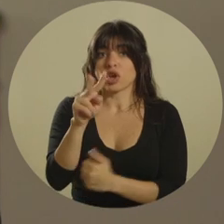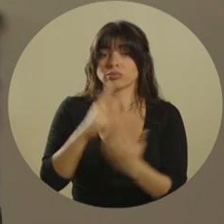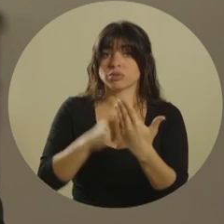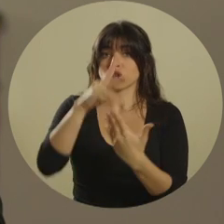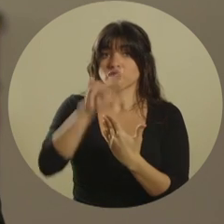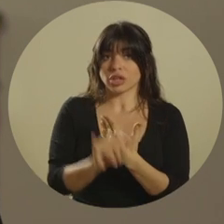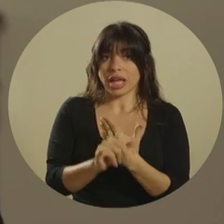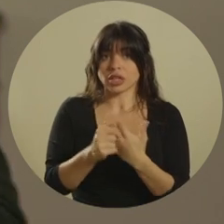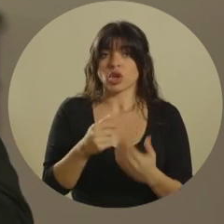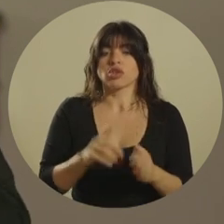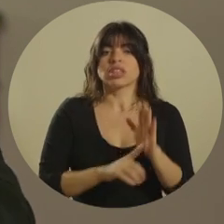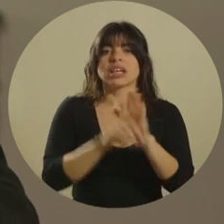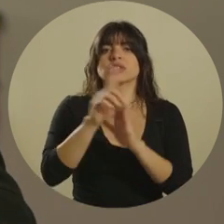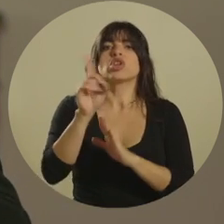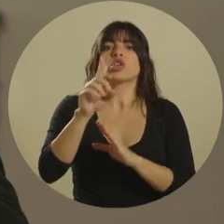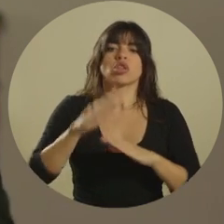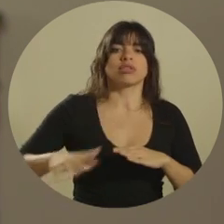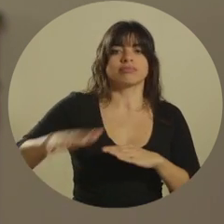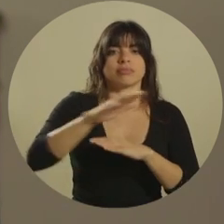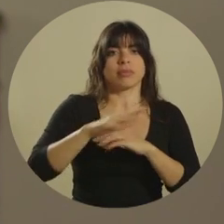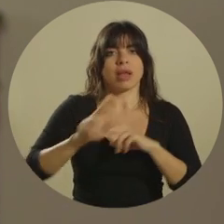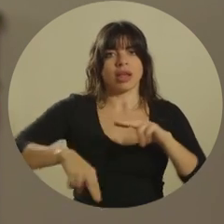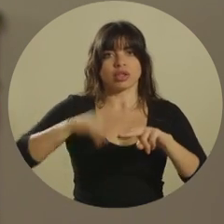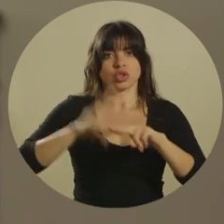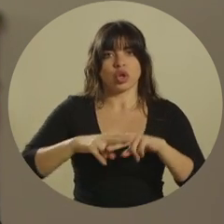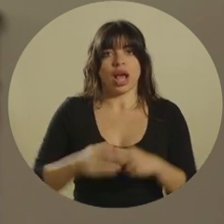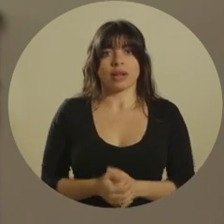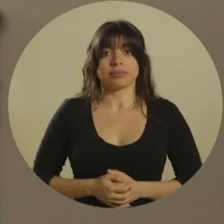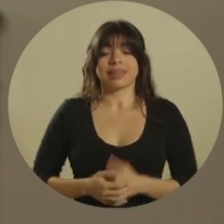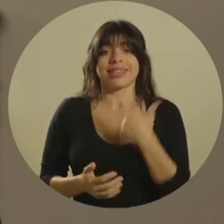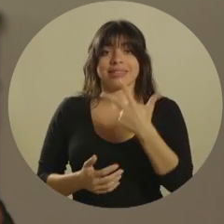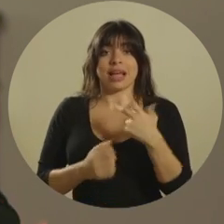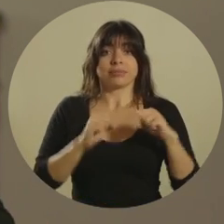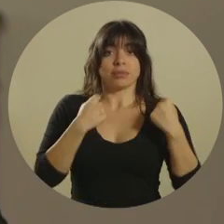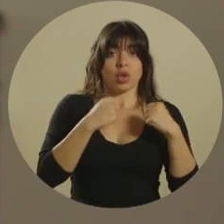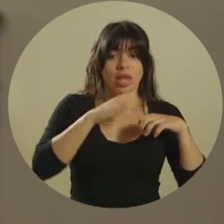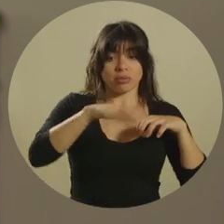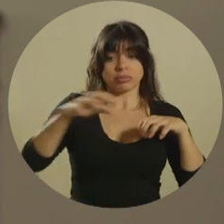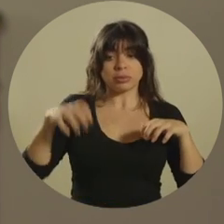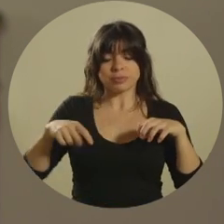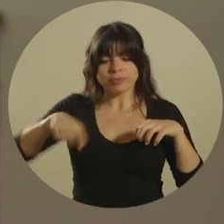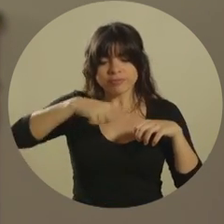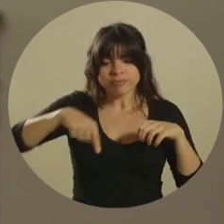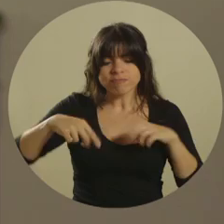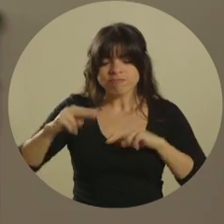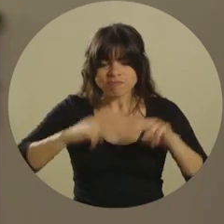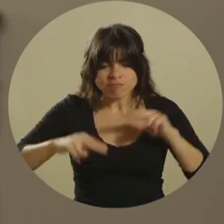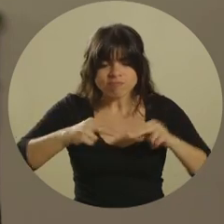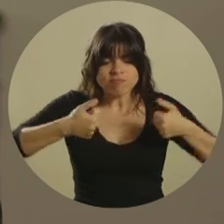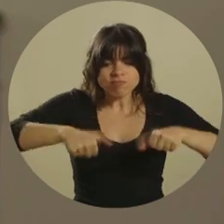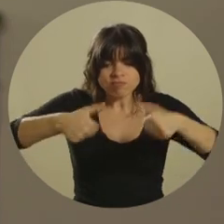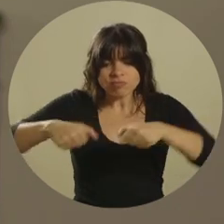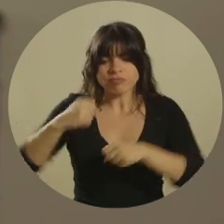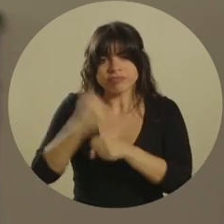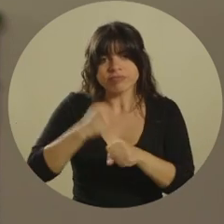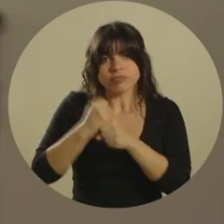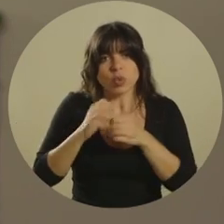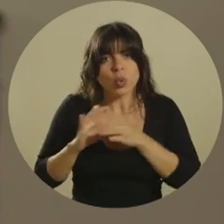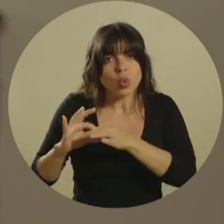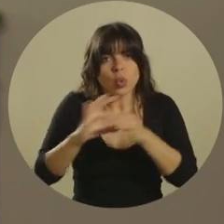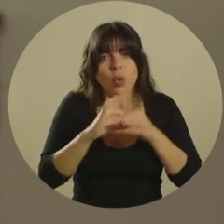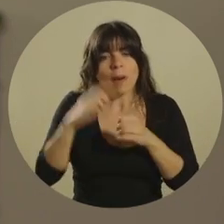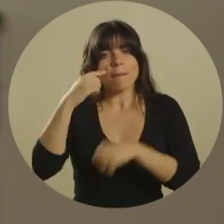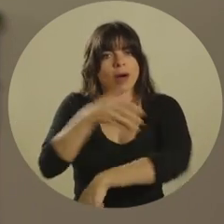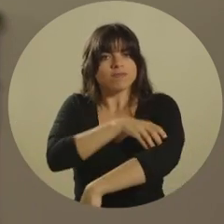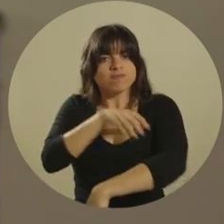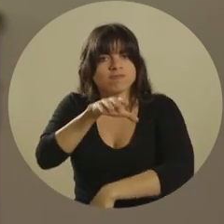proyectos de desarrollo en el territorio nacional. Los tres poderes de la República acordamos acciones conjuntas para